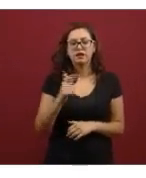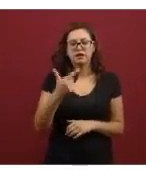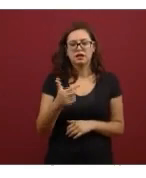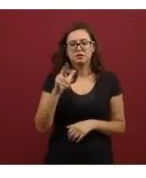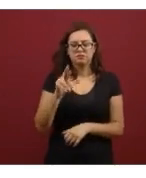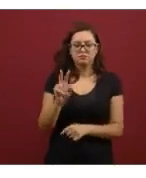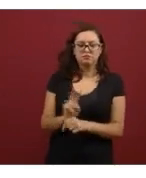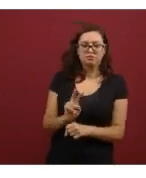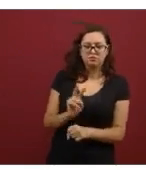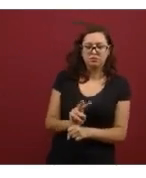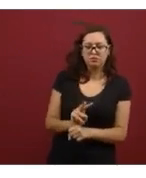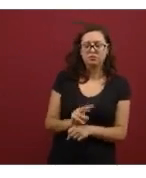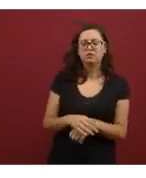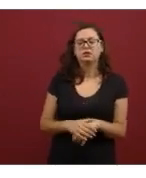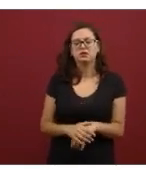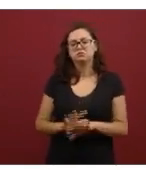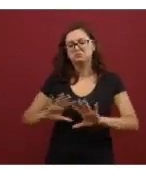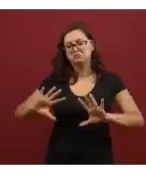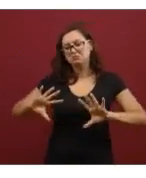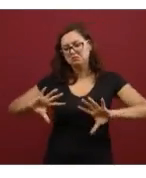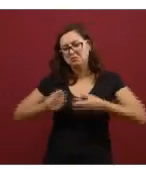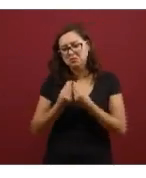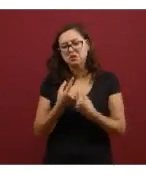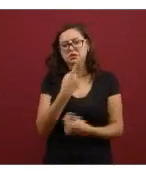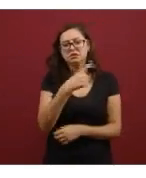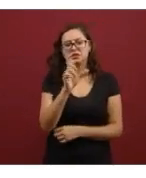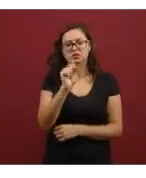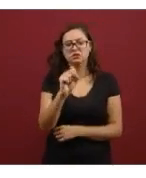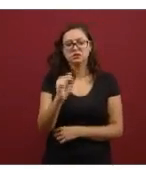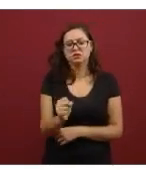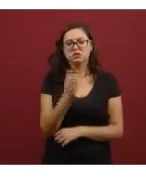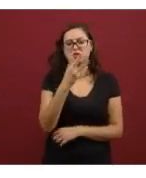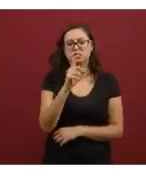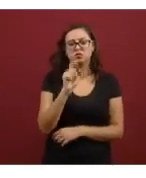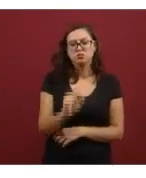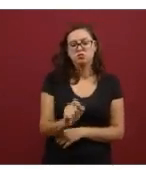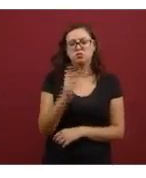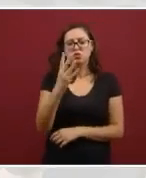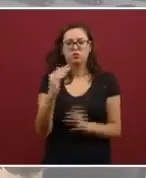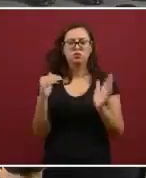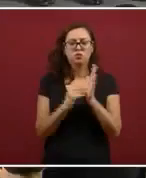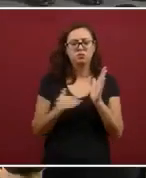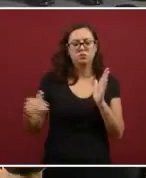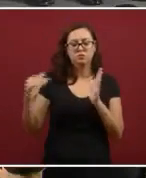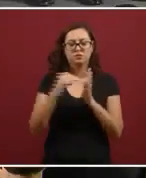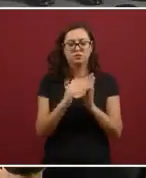total que esperamos recaudar son 168.4 millones de pesos,